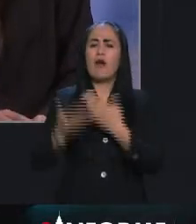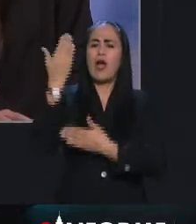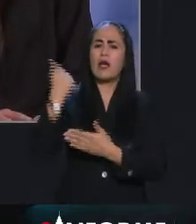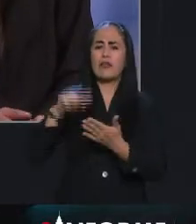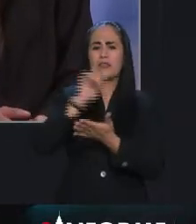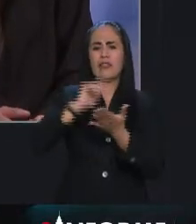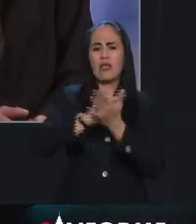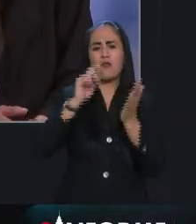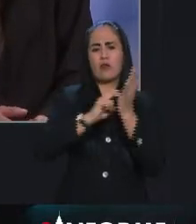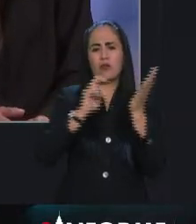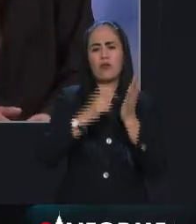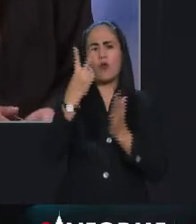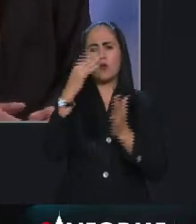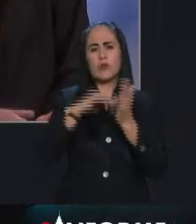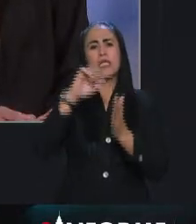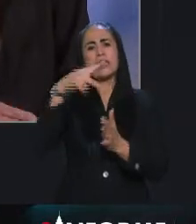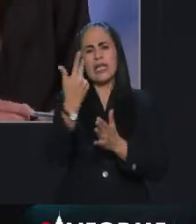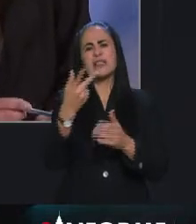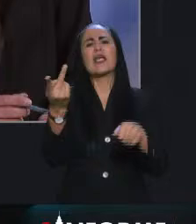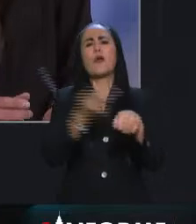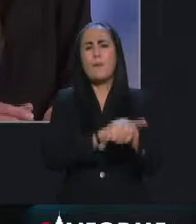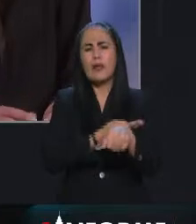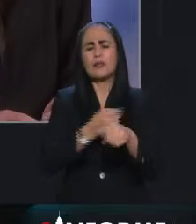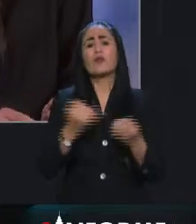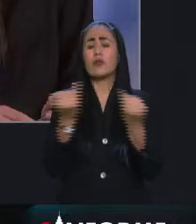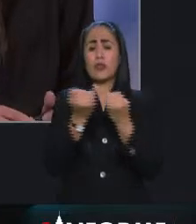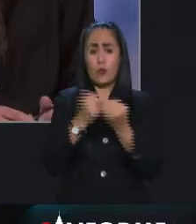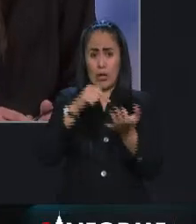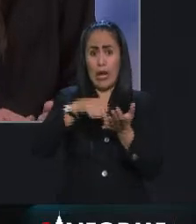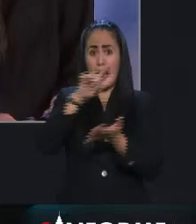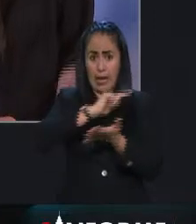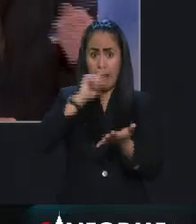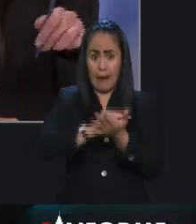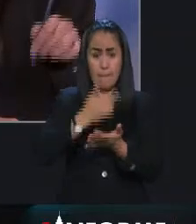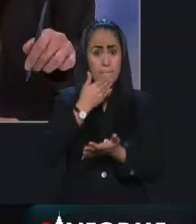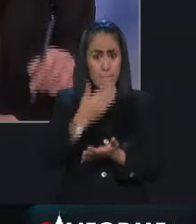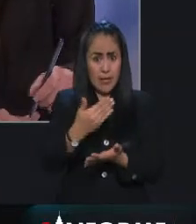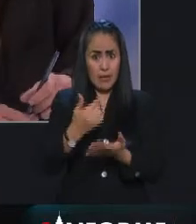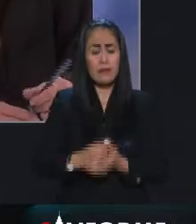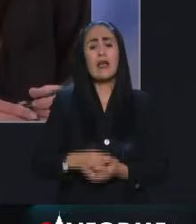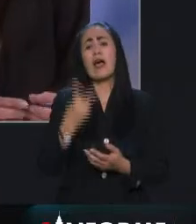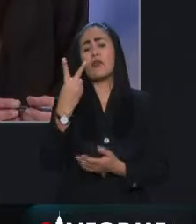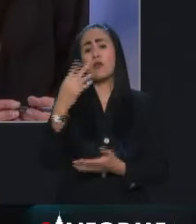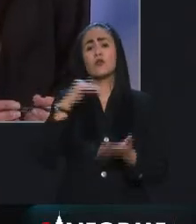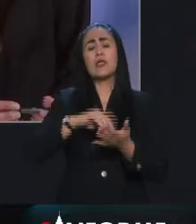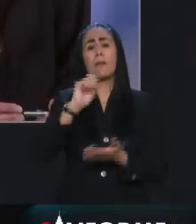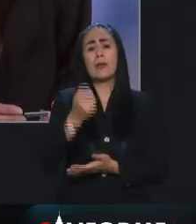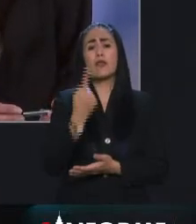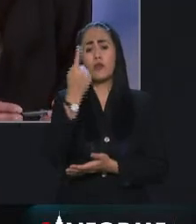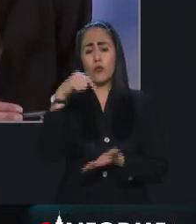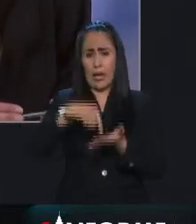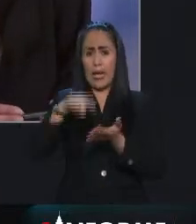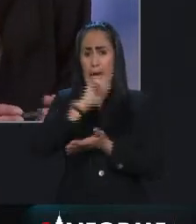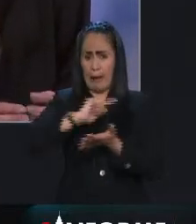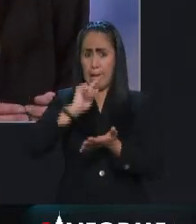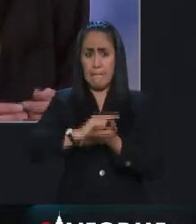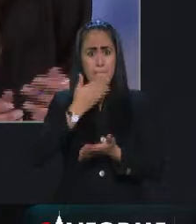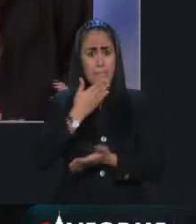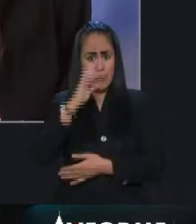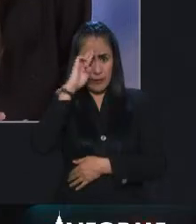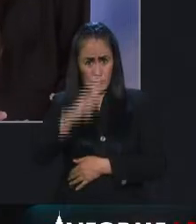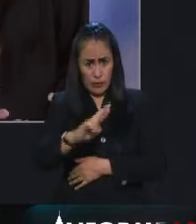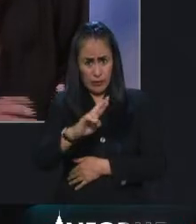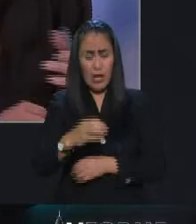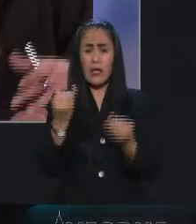los resultados de dicha reforma, la legalidad de la iniciativa de la reforma 2021, esta que se está discutiendo, así como